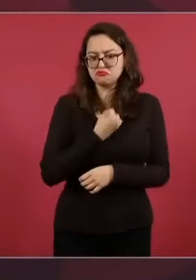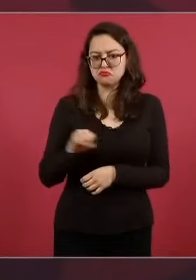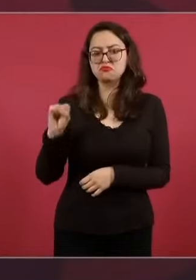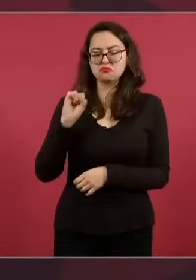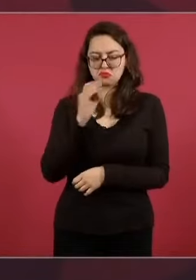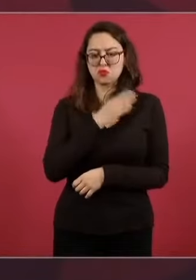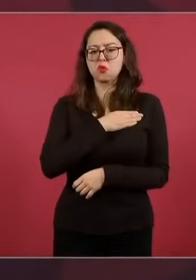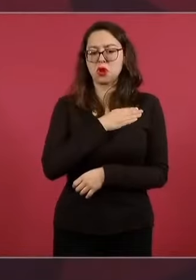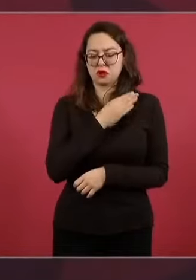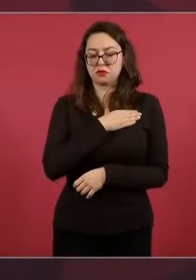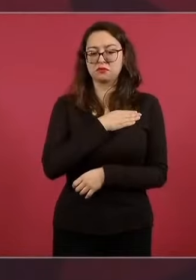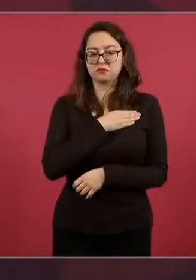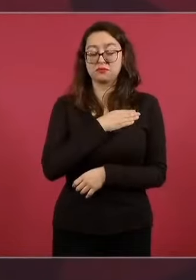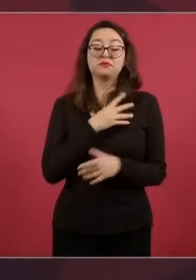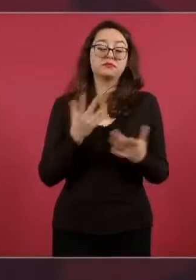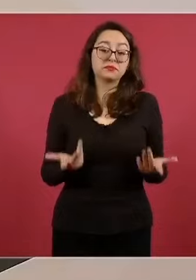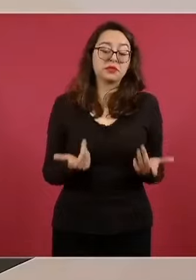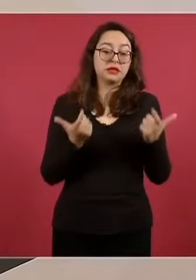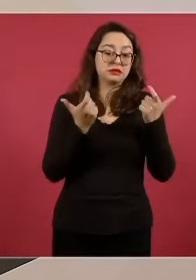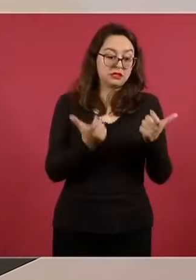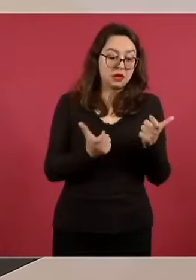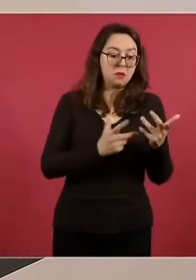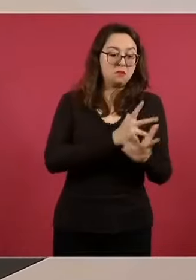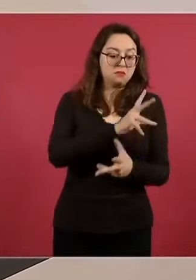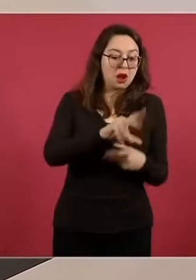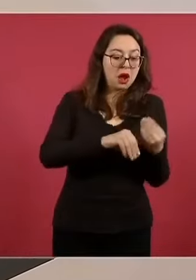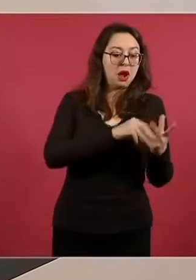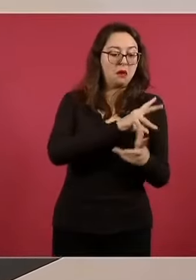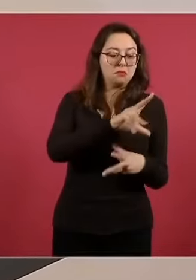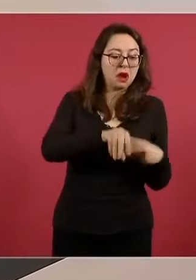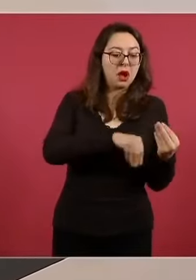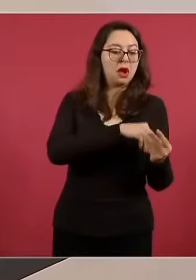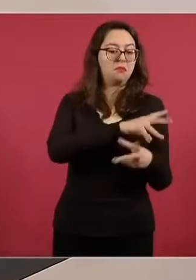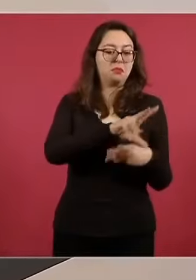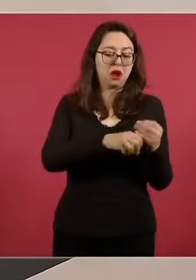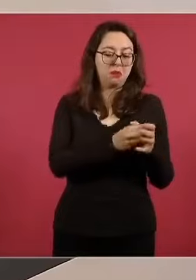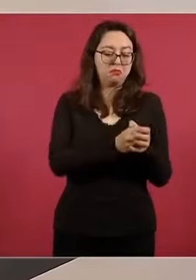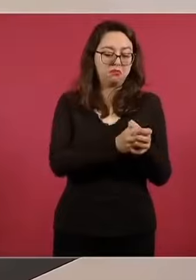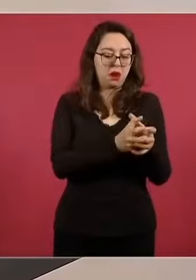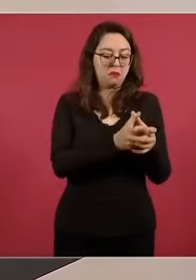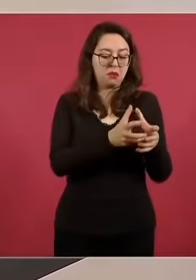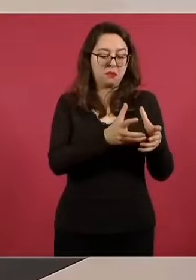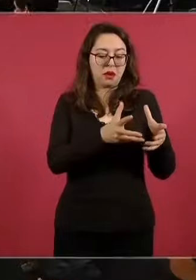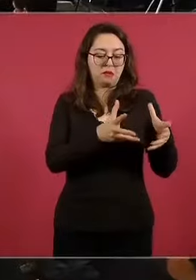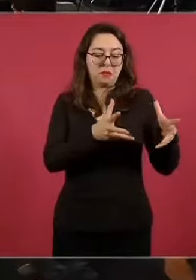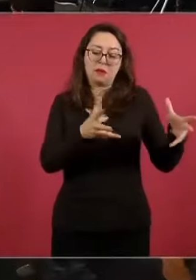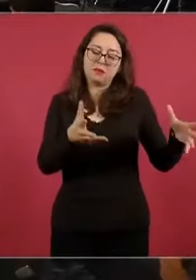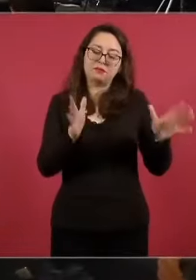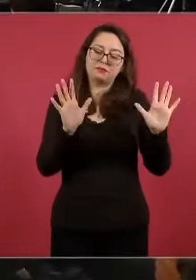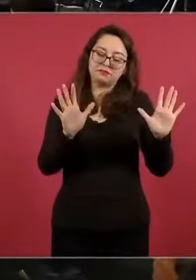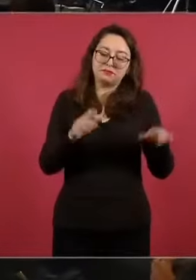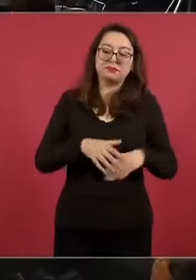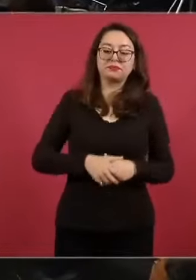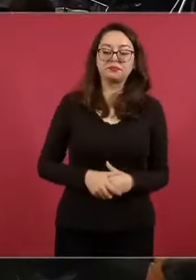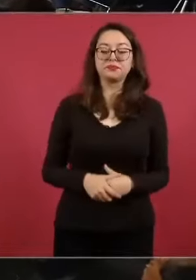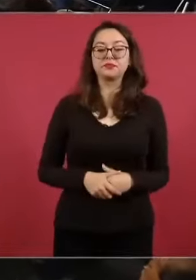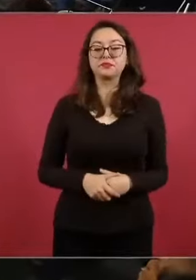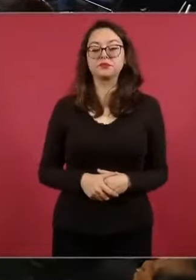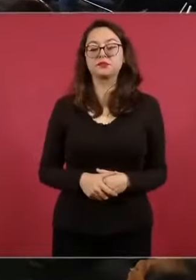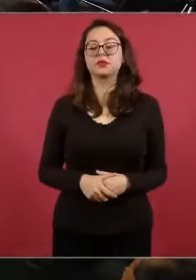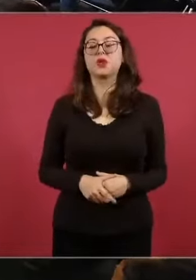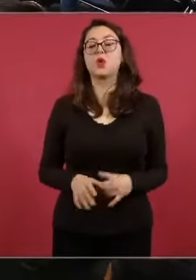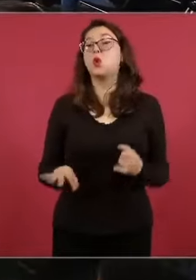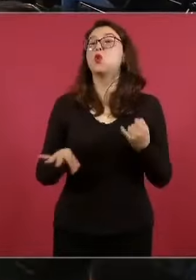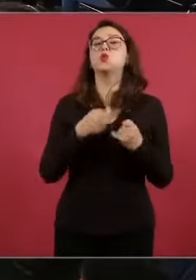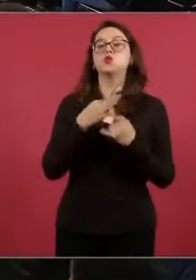y además porque dinero llama a dinero, pero eso es otra cosa. Por último, señor presidente,